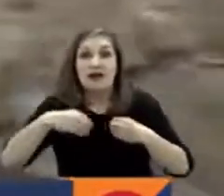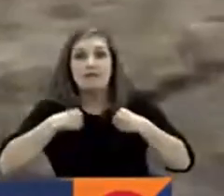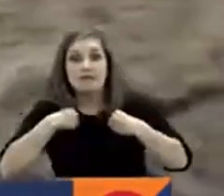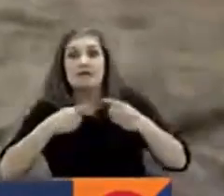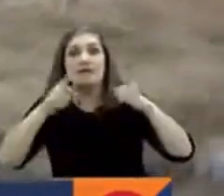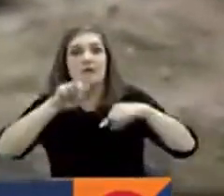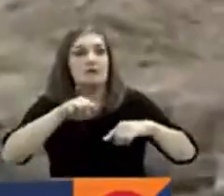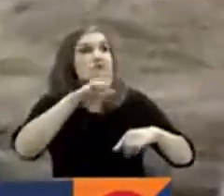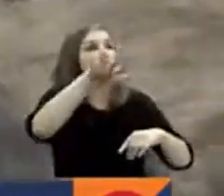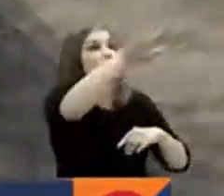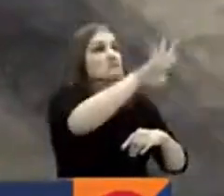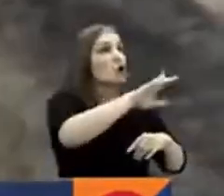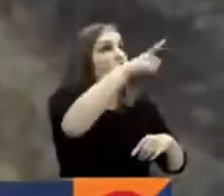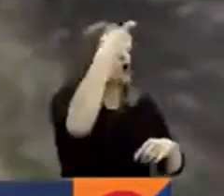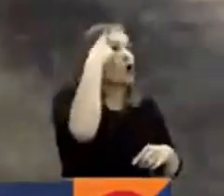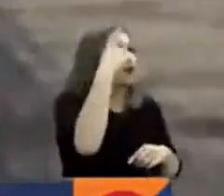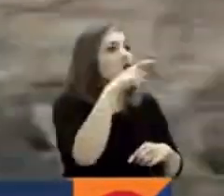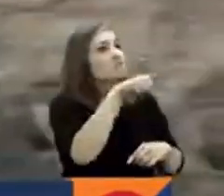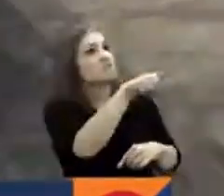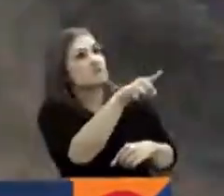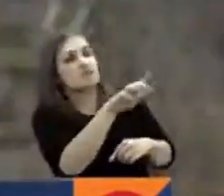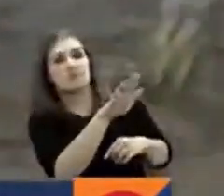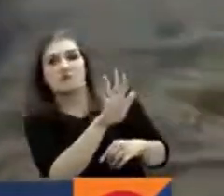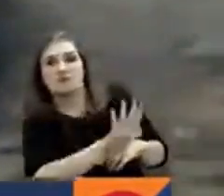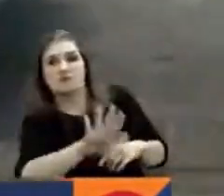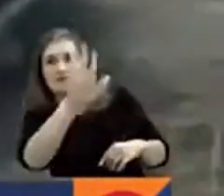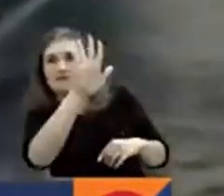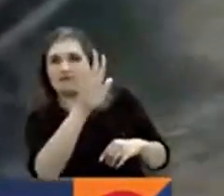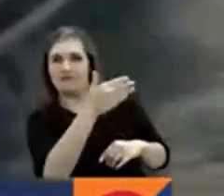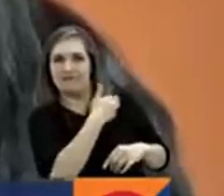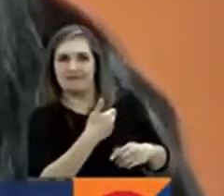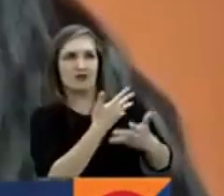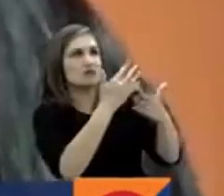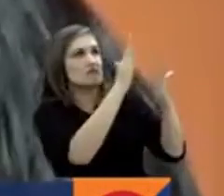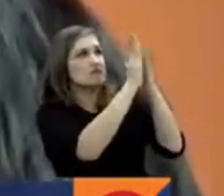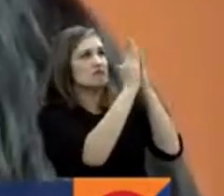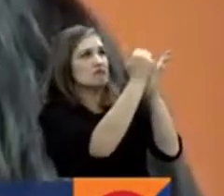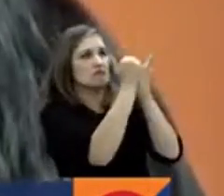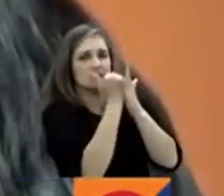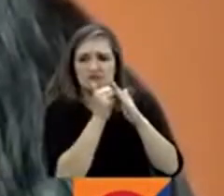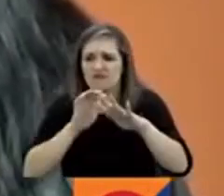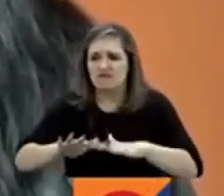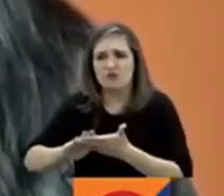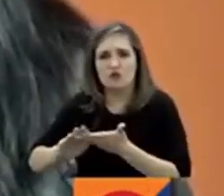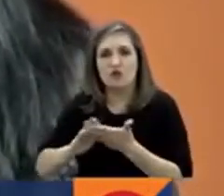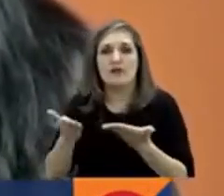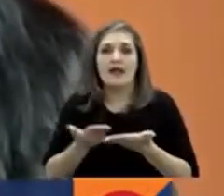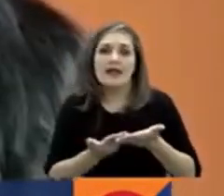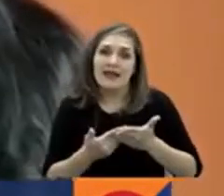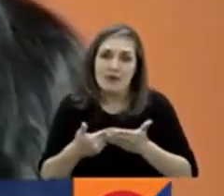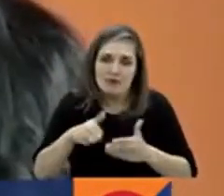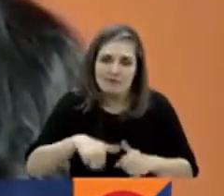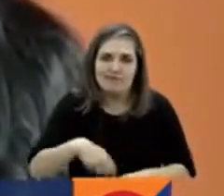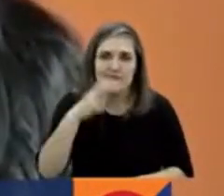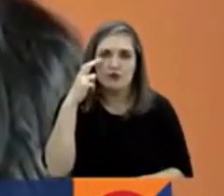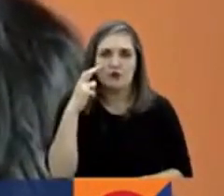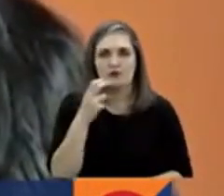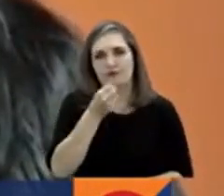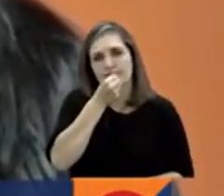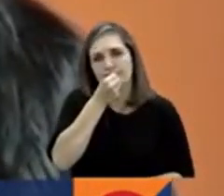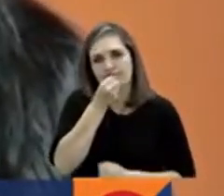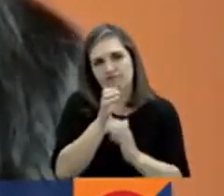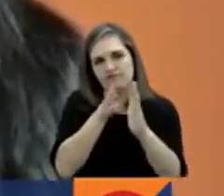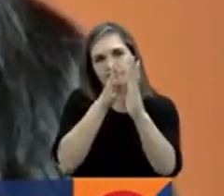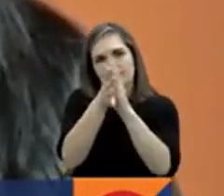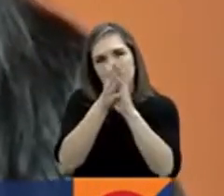como al gobierno nacional, para que los ayuden a mitigar toda esta situación. Desde Quibdó, en el departamento del Chocó, Karina Prado Rivas, Radio